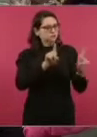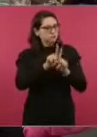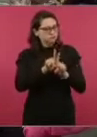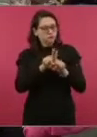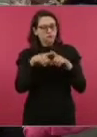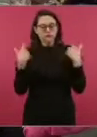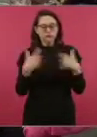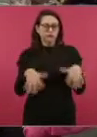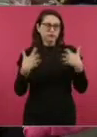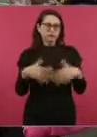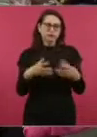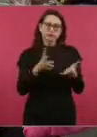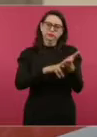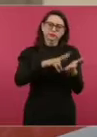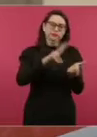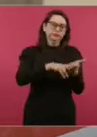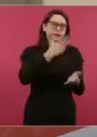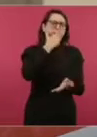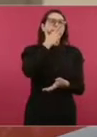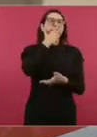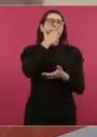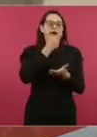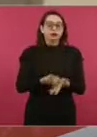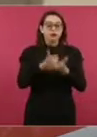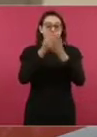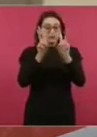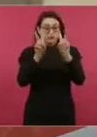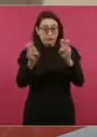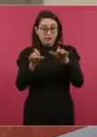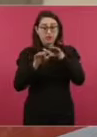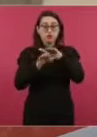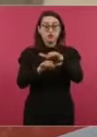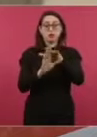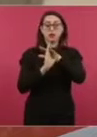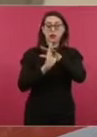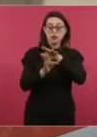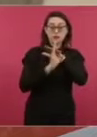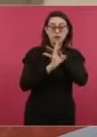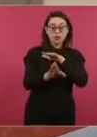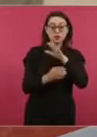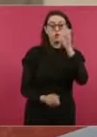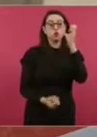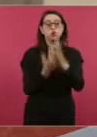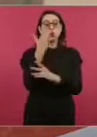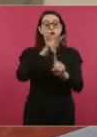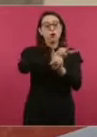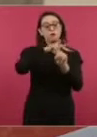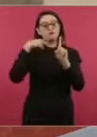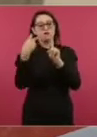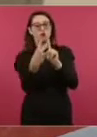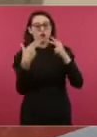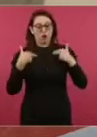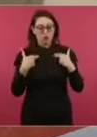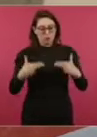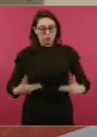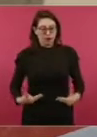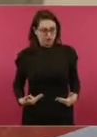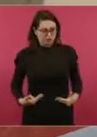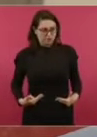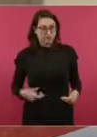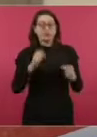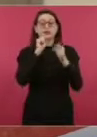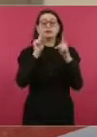de migración con dimensión humanitaria, control de drogas,